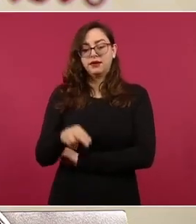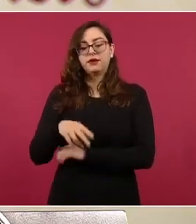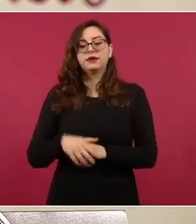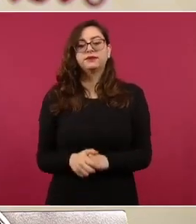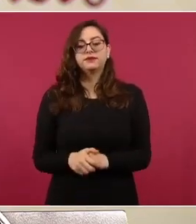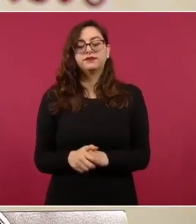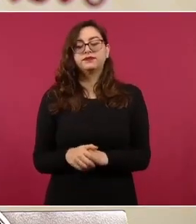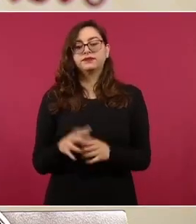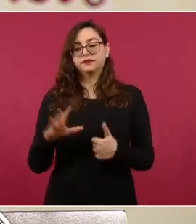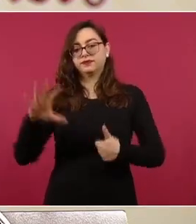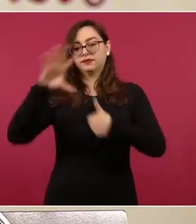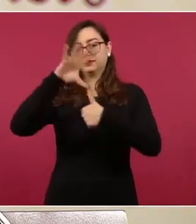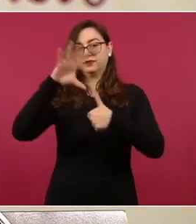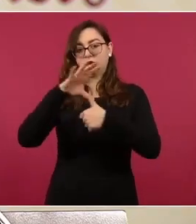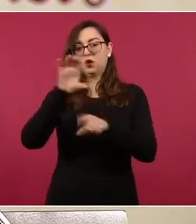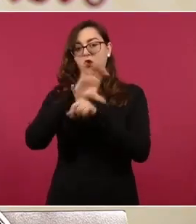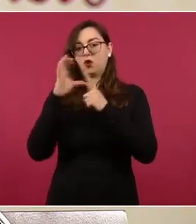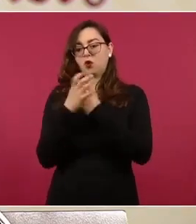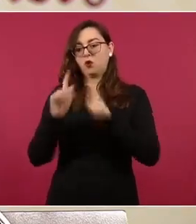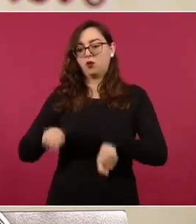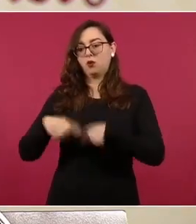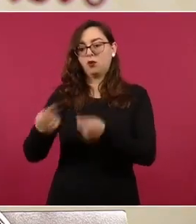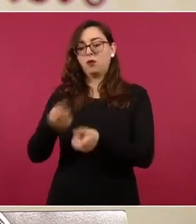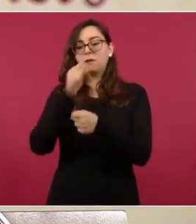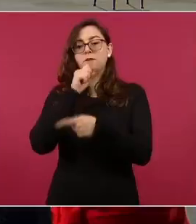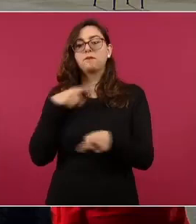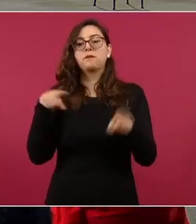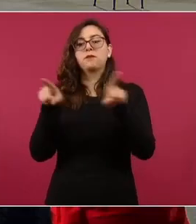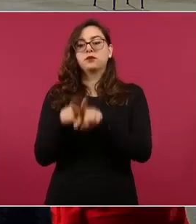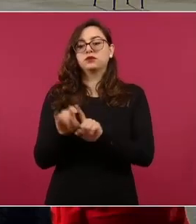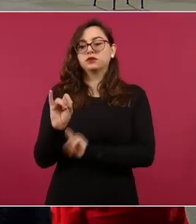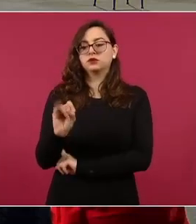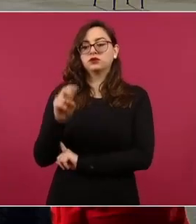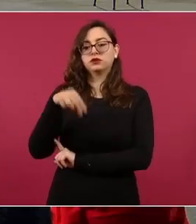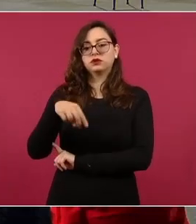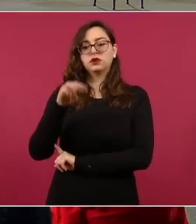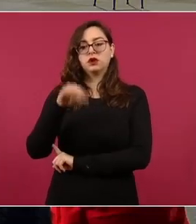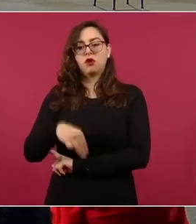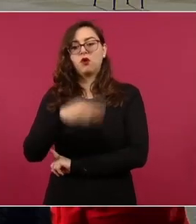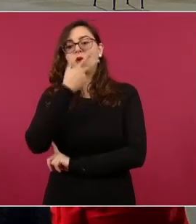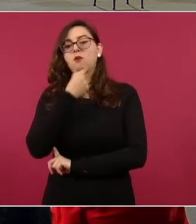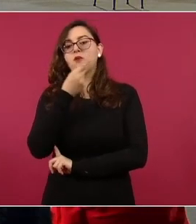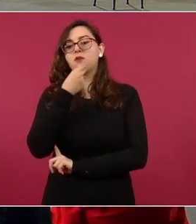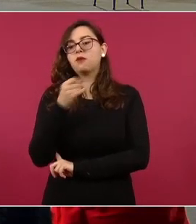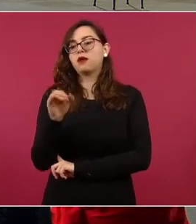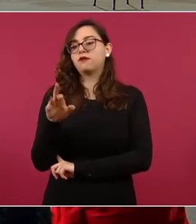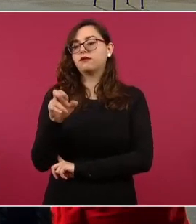Roberto Velasco, y el comisionado del Instituto Nacional de Migración, Francisco Garduña.